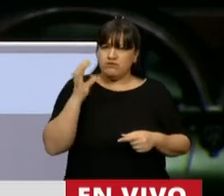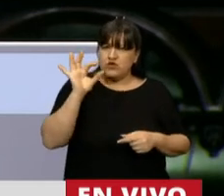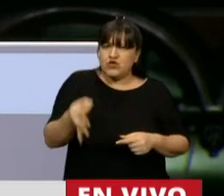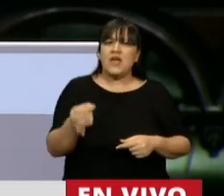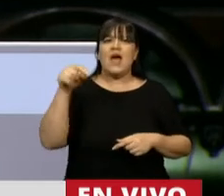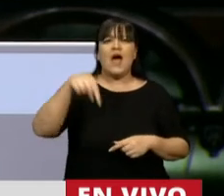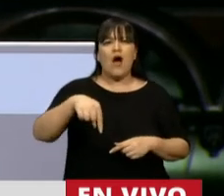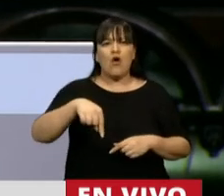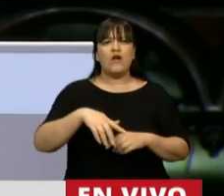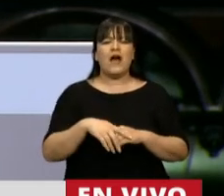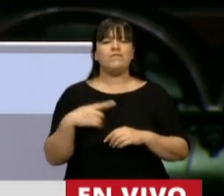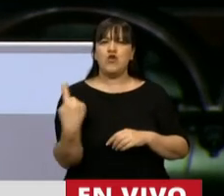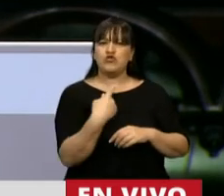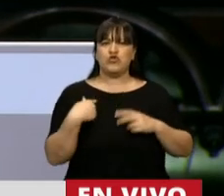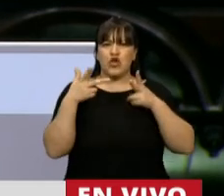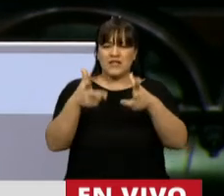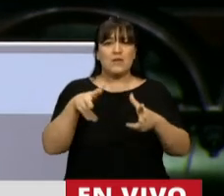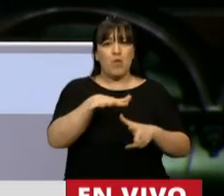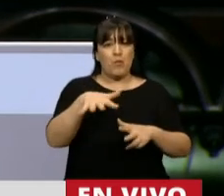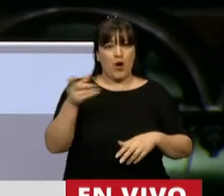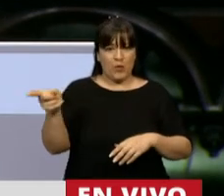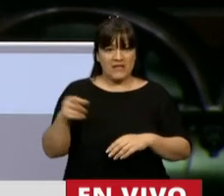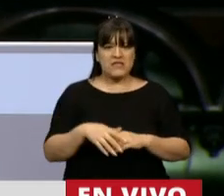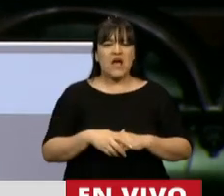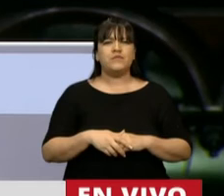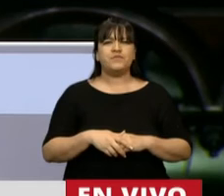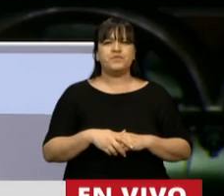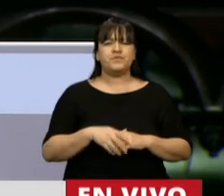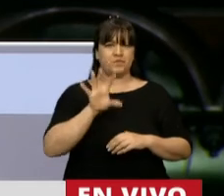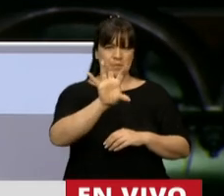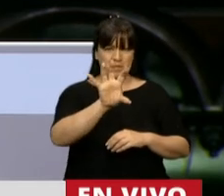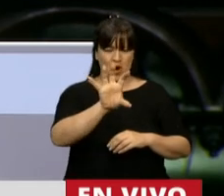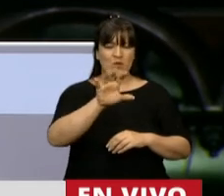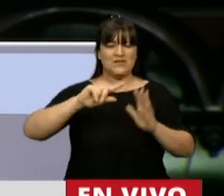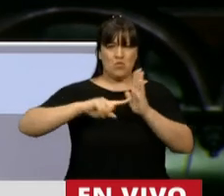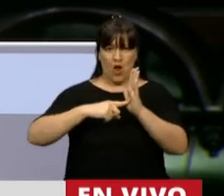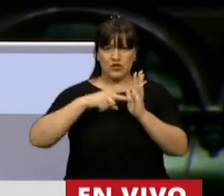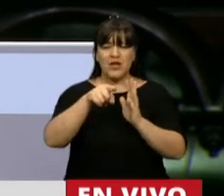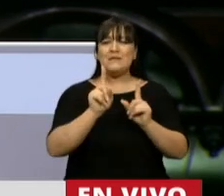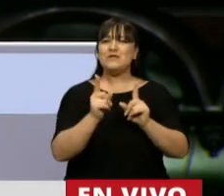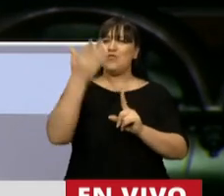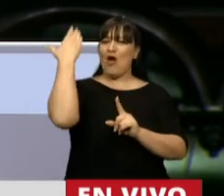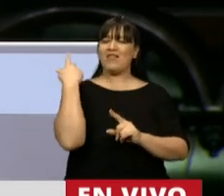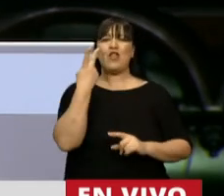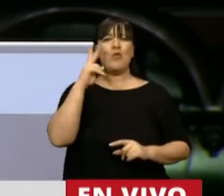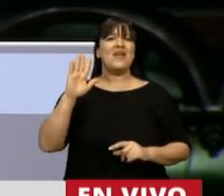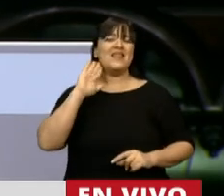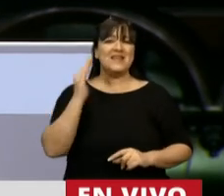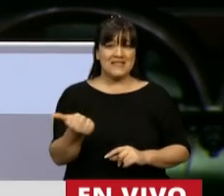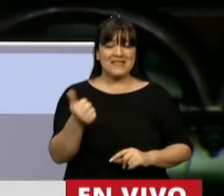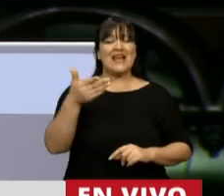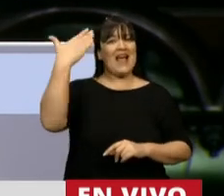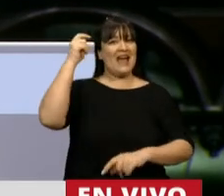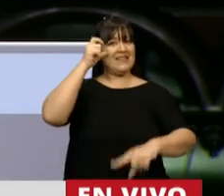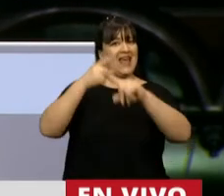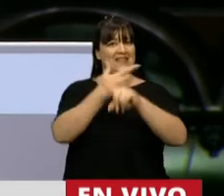estamos planteando de nuestra provincia tiene que ver con aquello que en el 2016, cuando la gobernadora era María